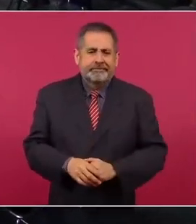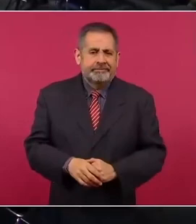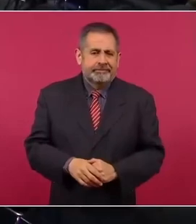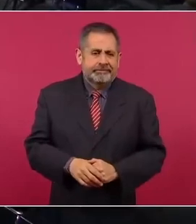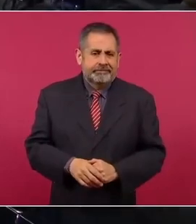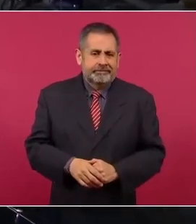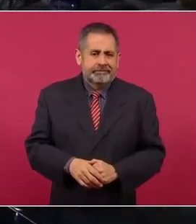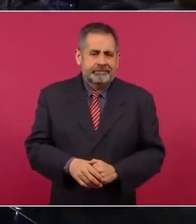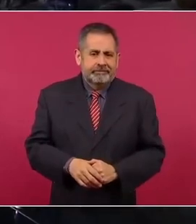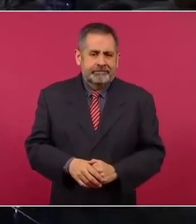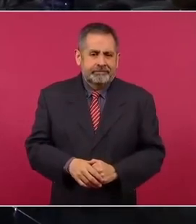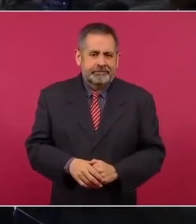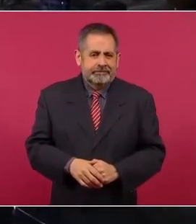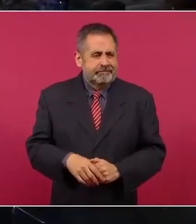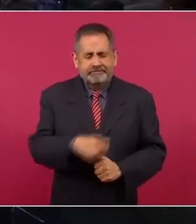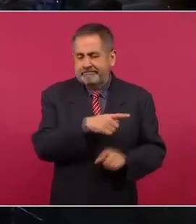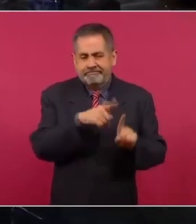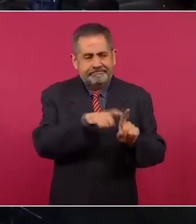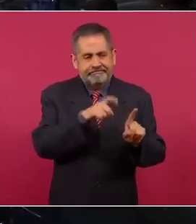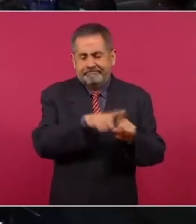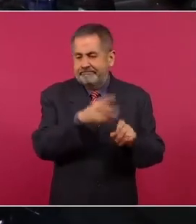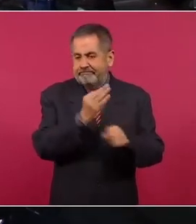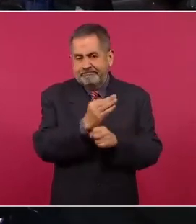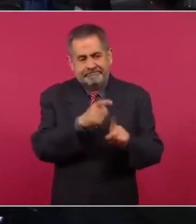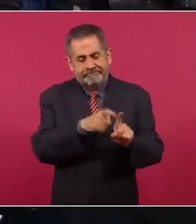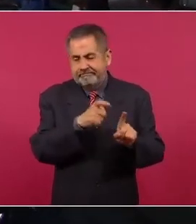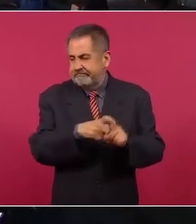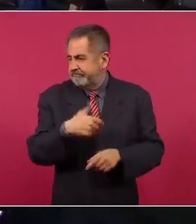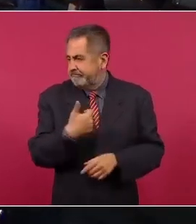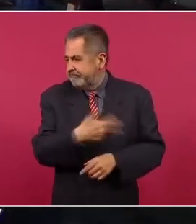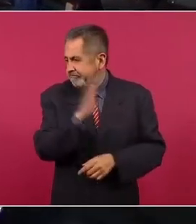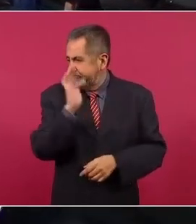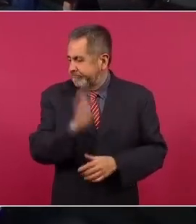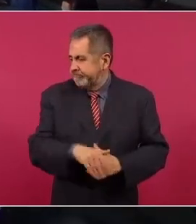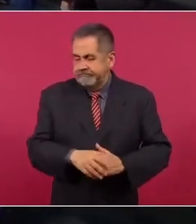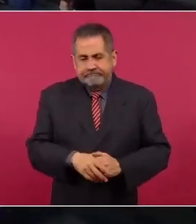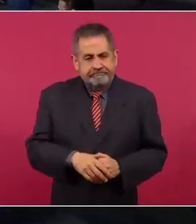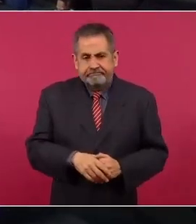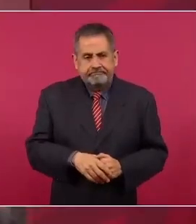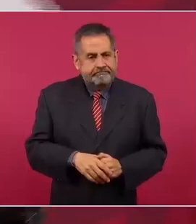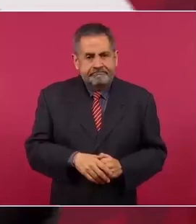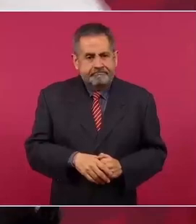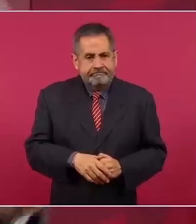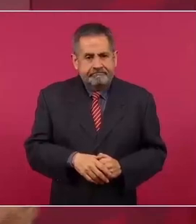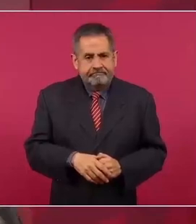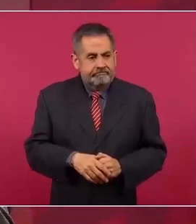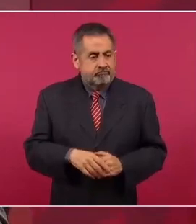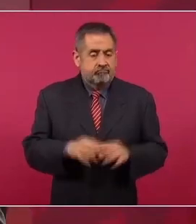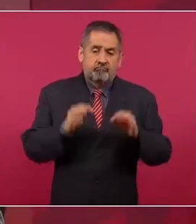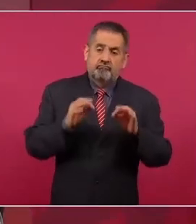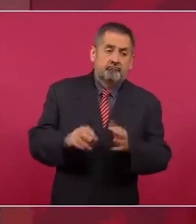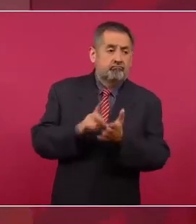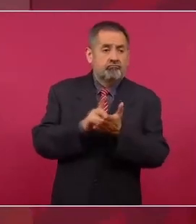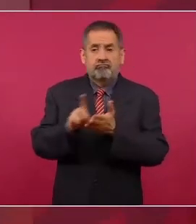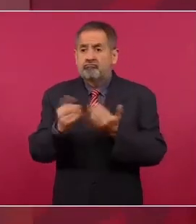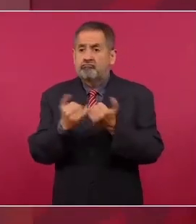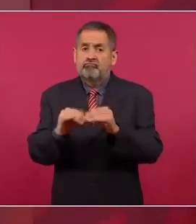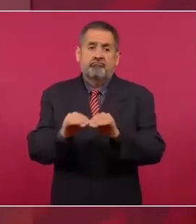una caricatura de Estado de Derecho.